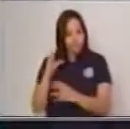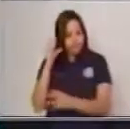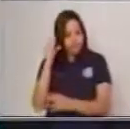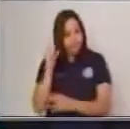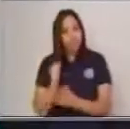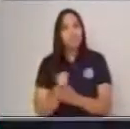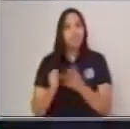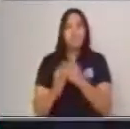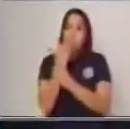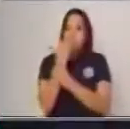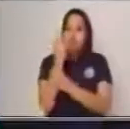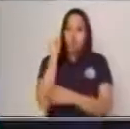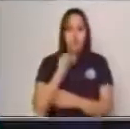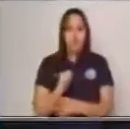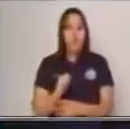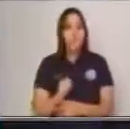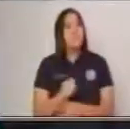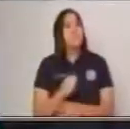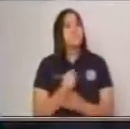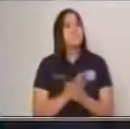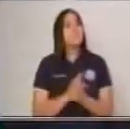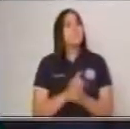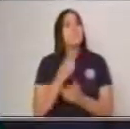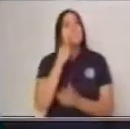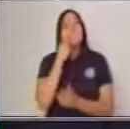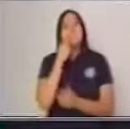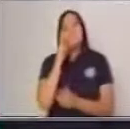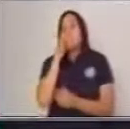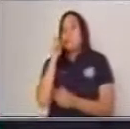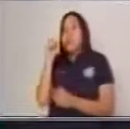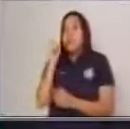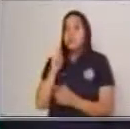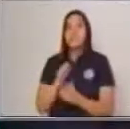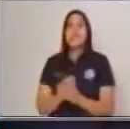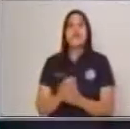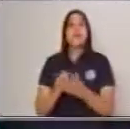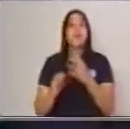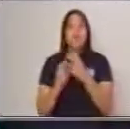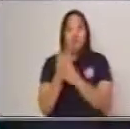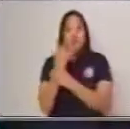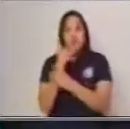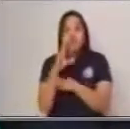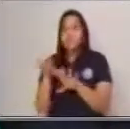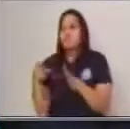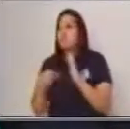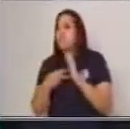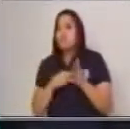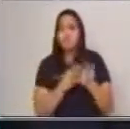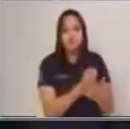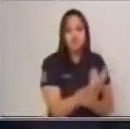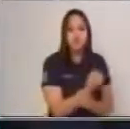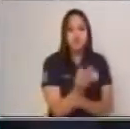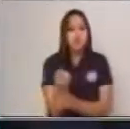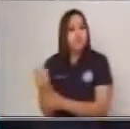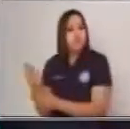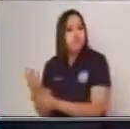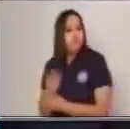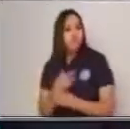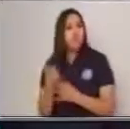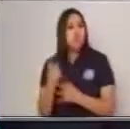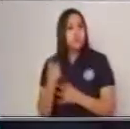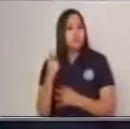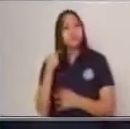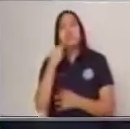casa lean conmigo en voz alta. Los Cactus son plantas de la familia de las suculentas.